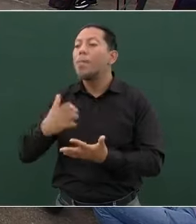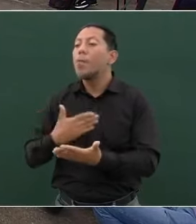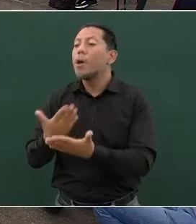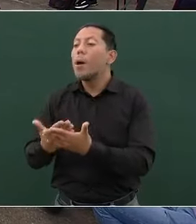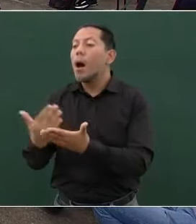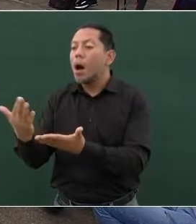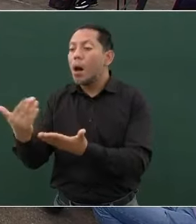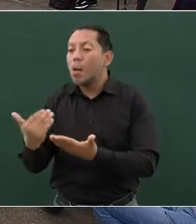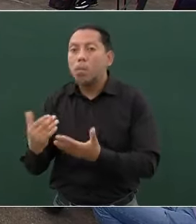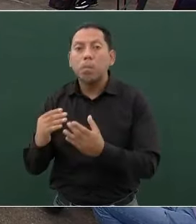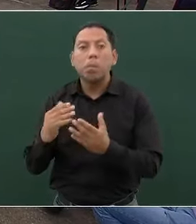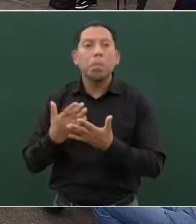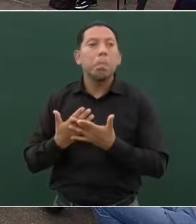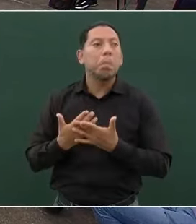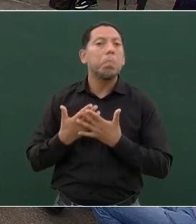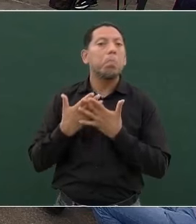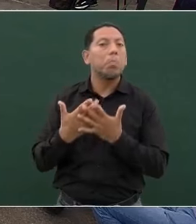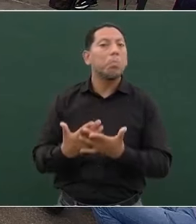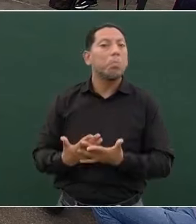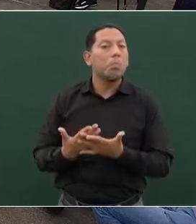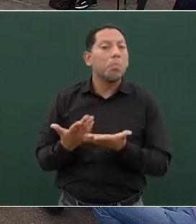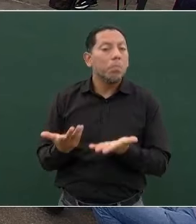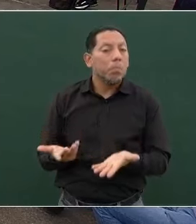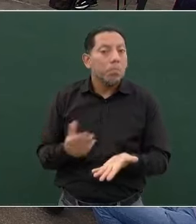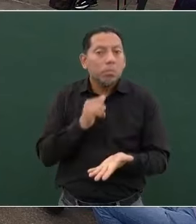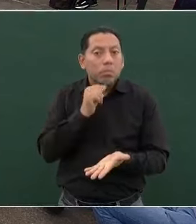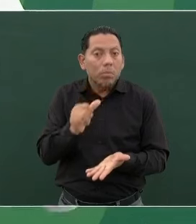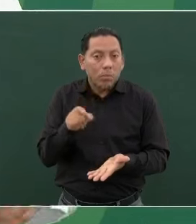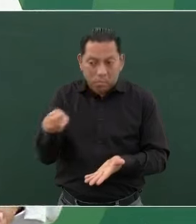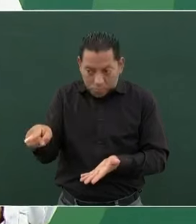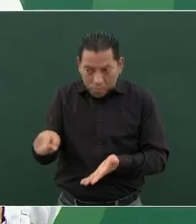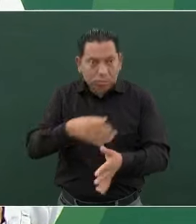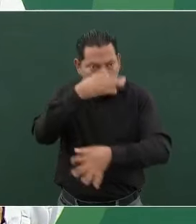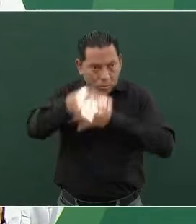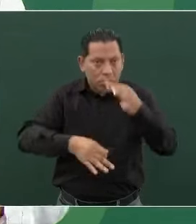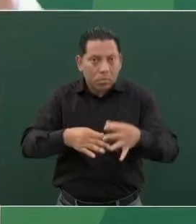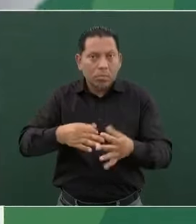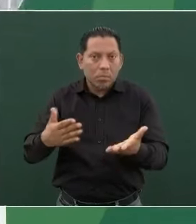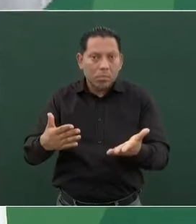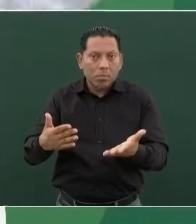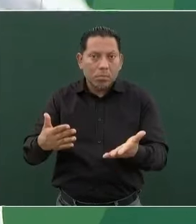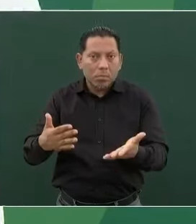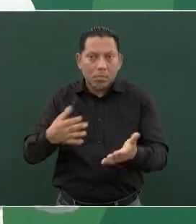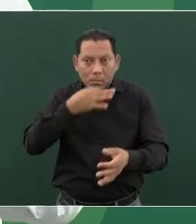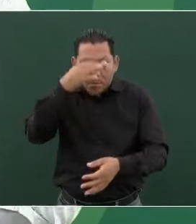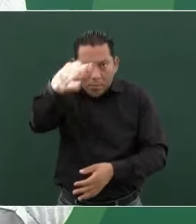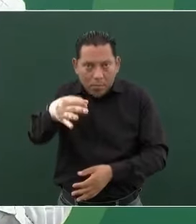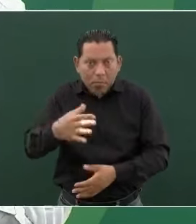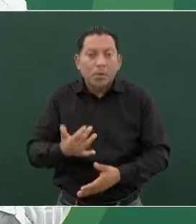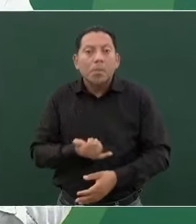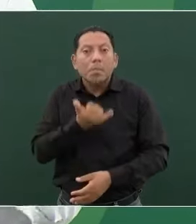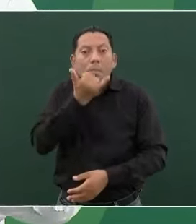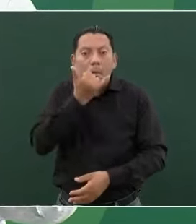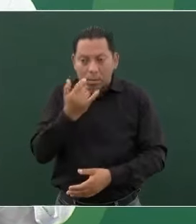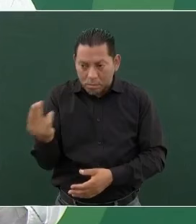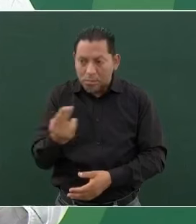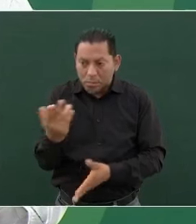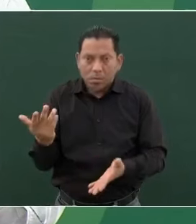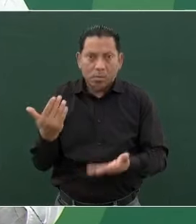y estoy esperando también que ofrezcan disculpas, porque no es Andrés Manuel,